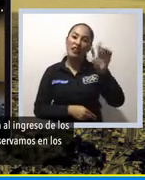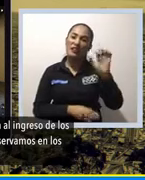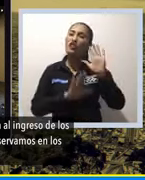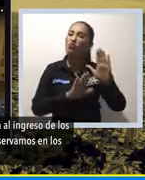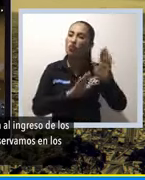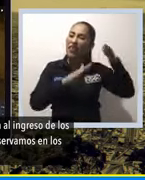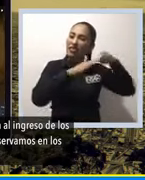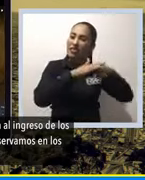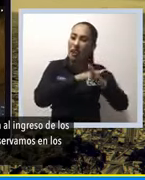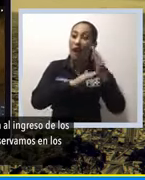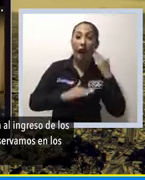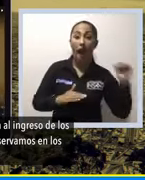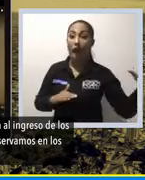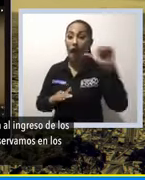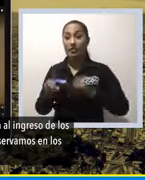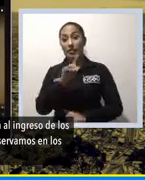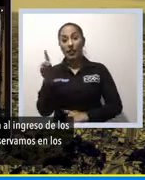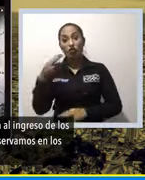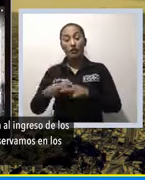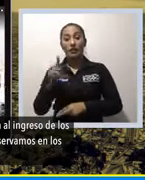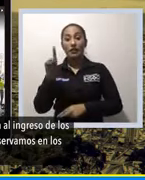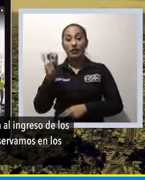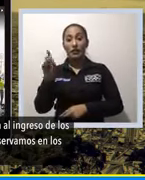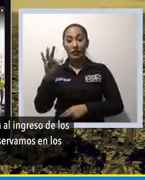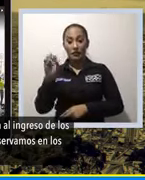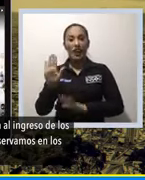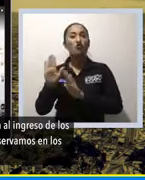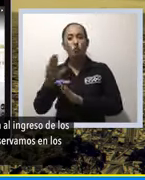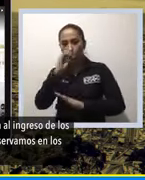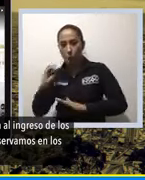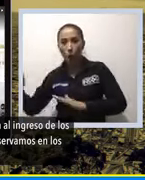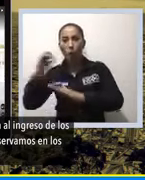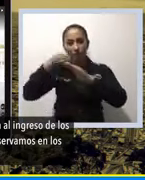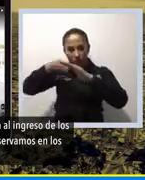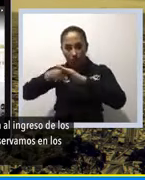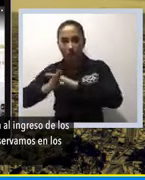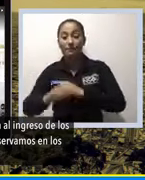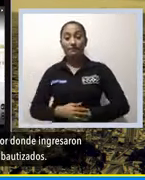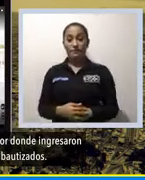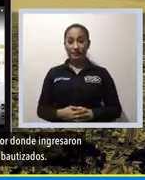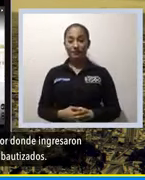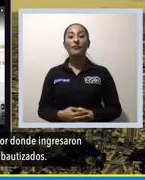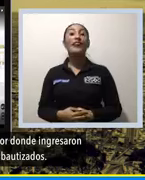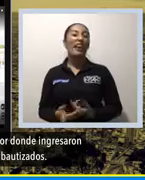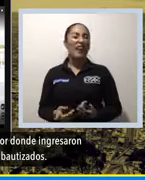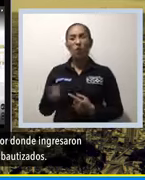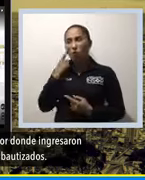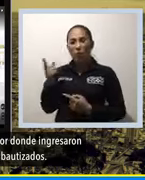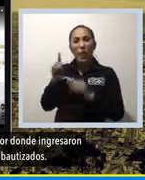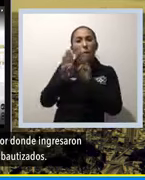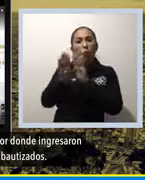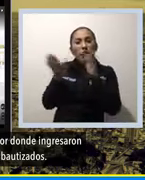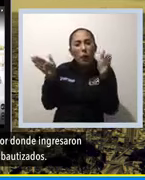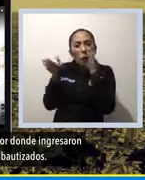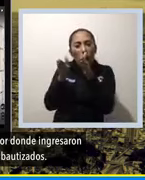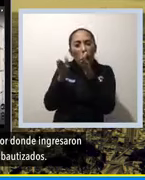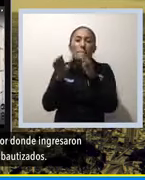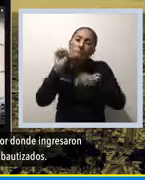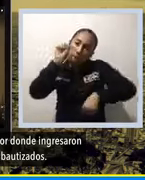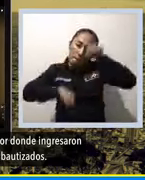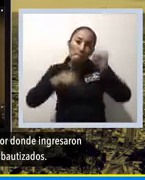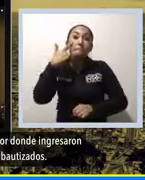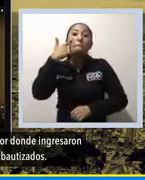entonces diestra, correspondía al ingreso de los hombres. Las dos puertas pequeñas que observamos en los costados, muy probablemente fueron las puertas por donde